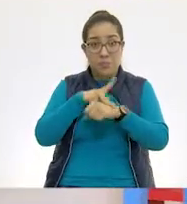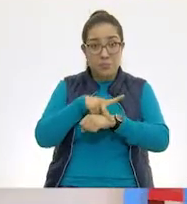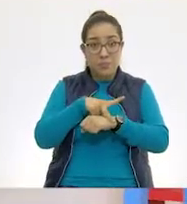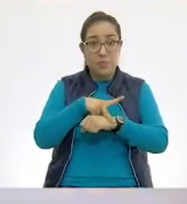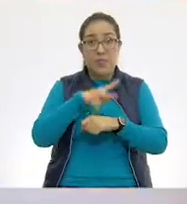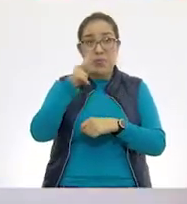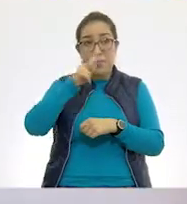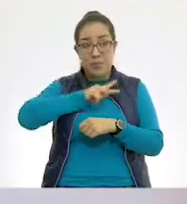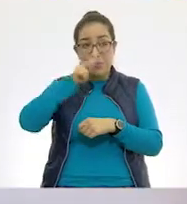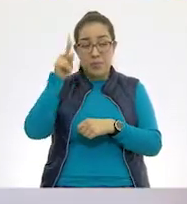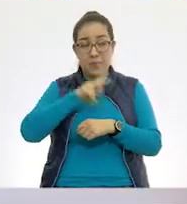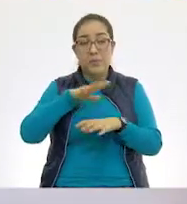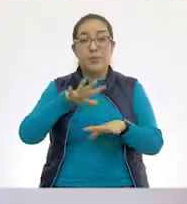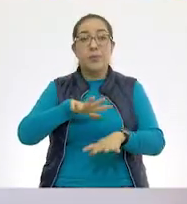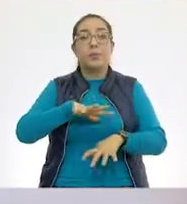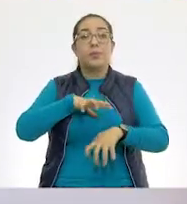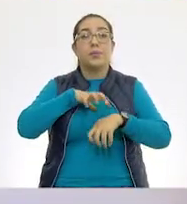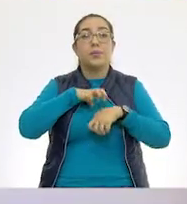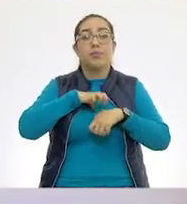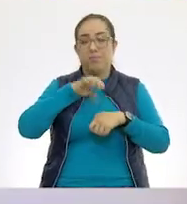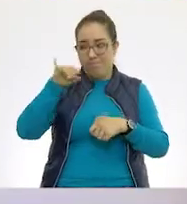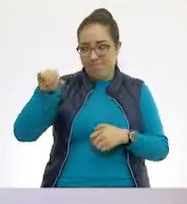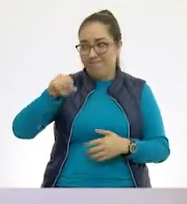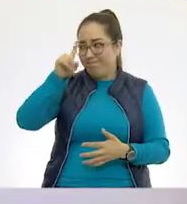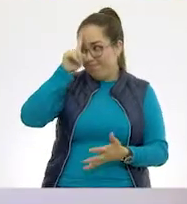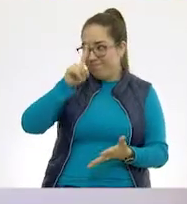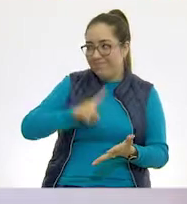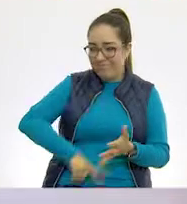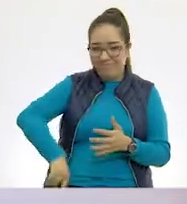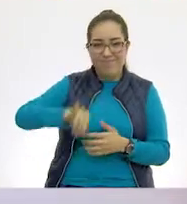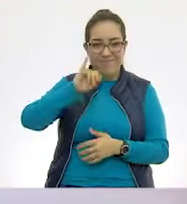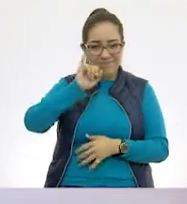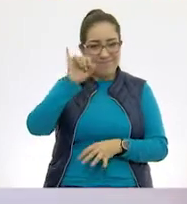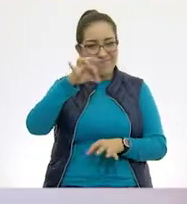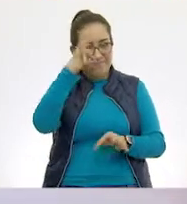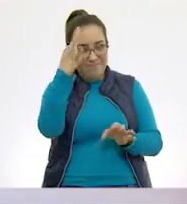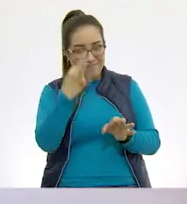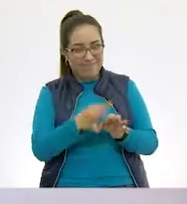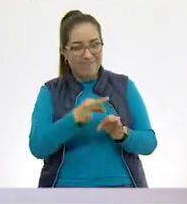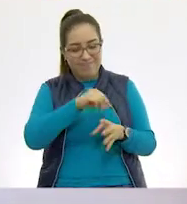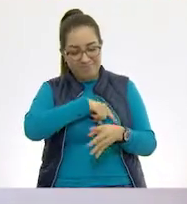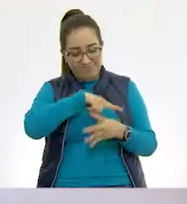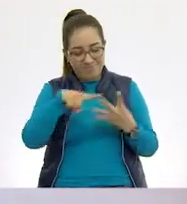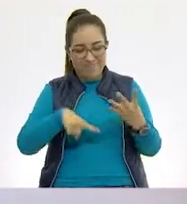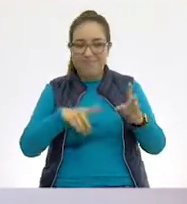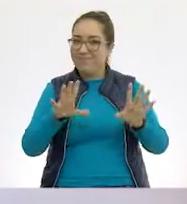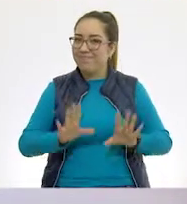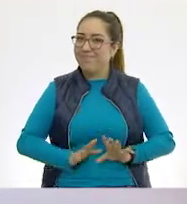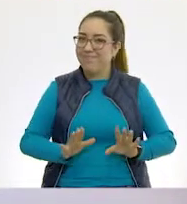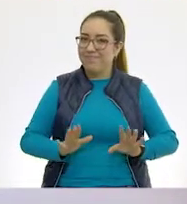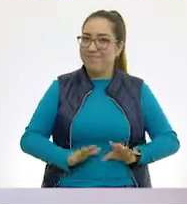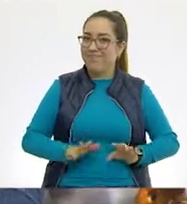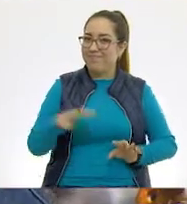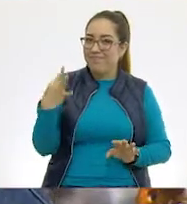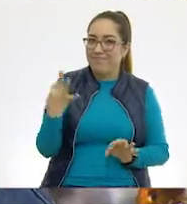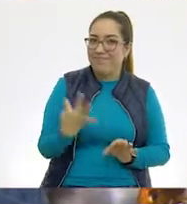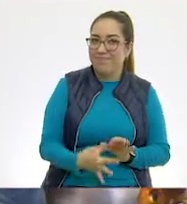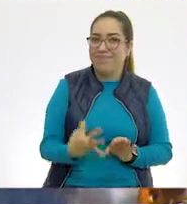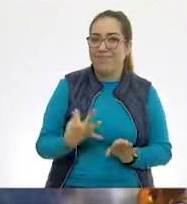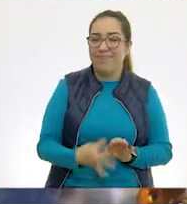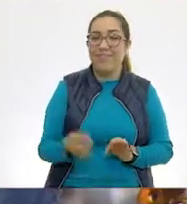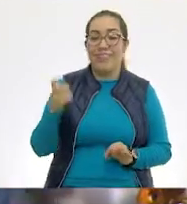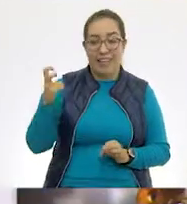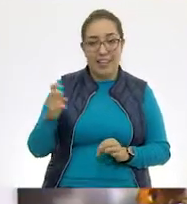que sí. Muy Y vive en lugares donde hay agua. Cumple todas las características que hemos visto hasta este momento. Perfecto. Perfecto. Entonces, este